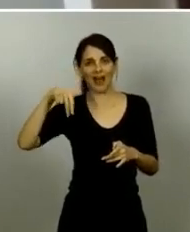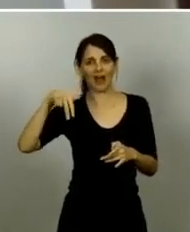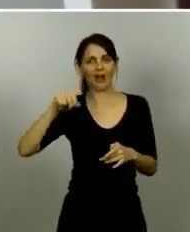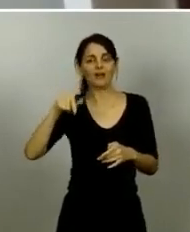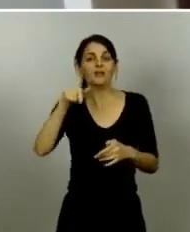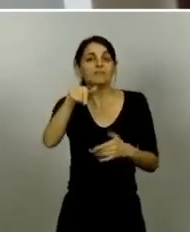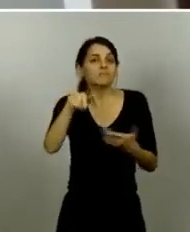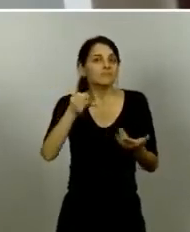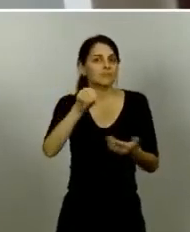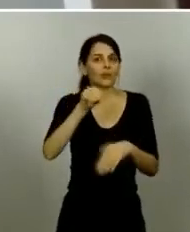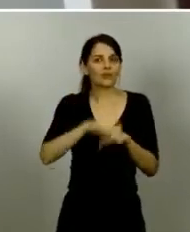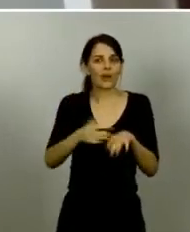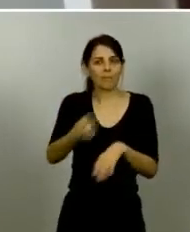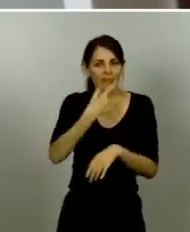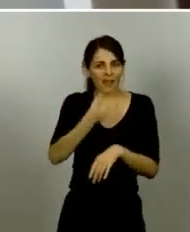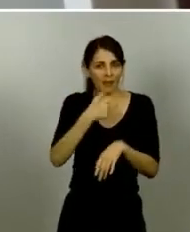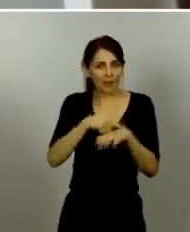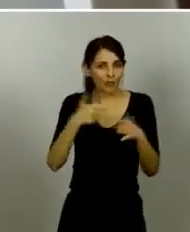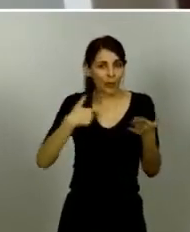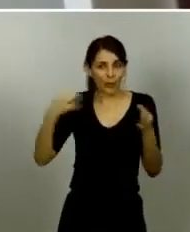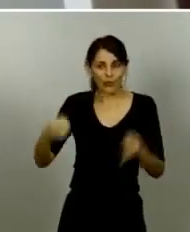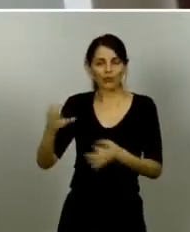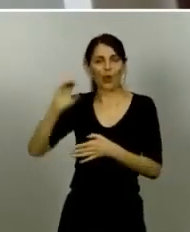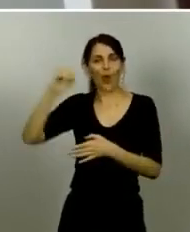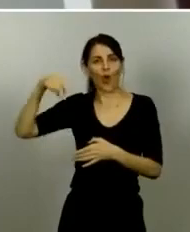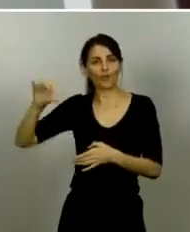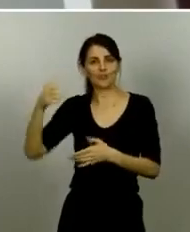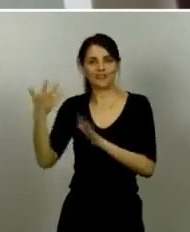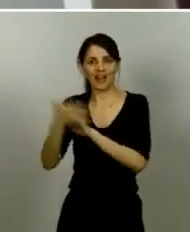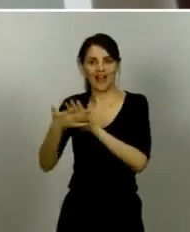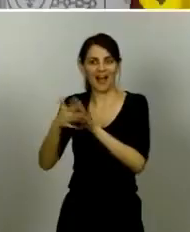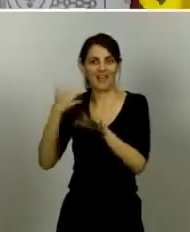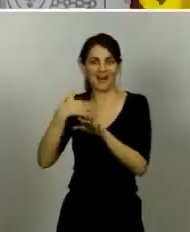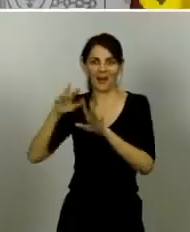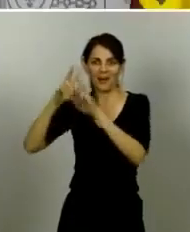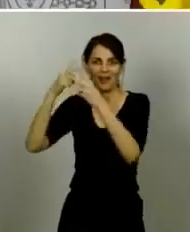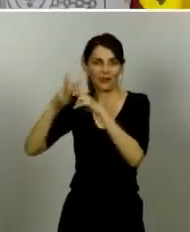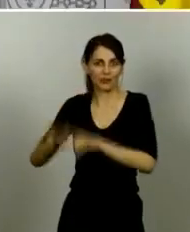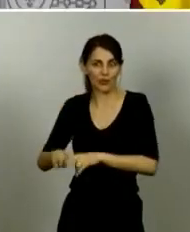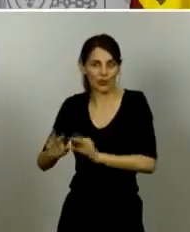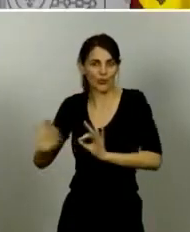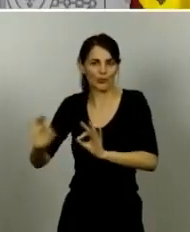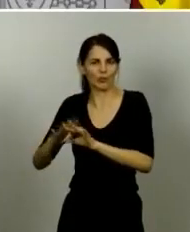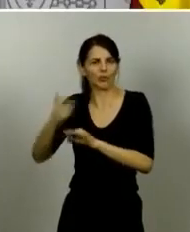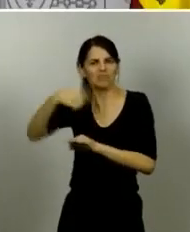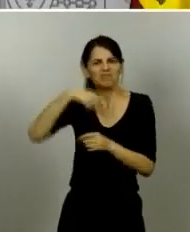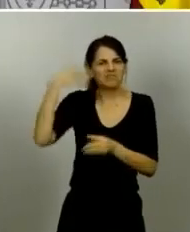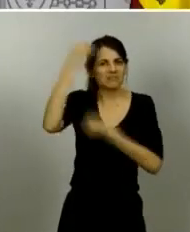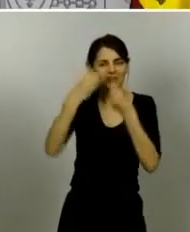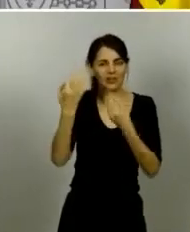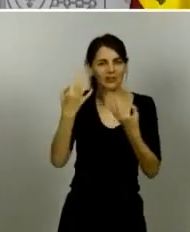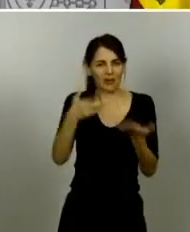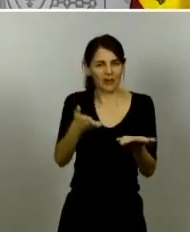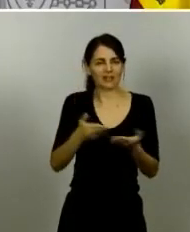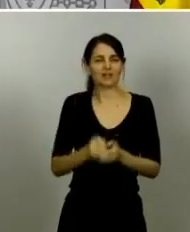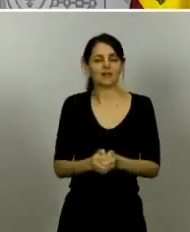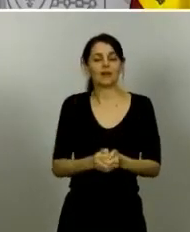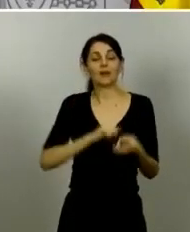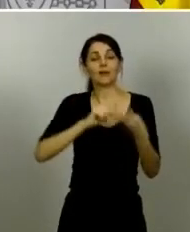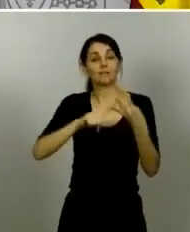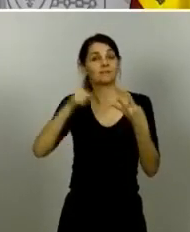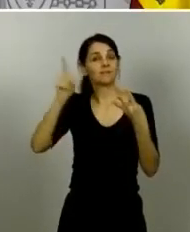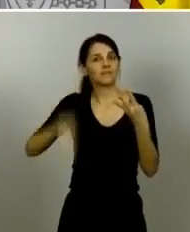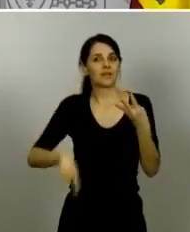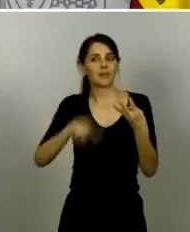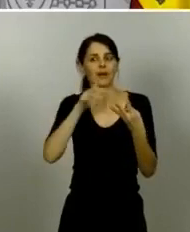tipos de estudios y ya por último un detalle técnico desconocemos los detalles de la fase 3 en la que bueno